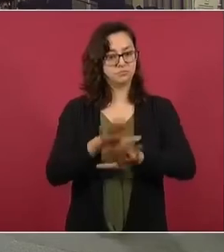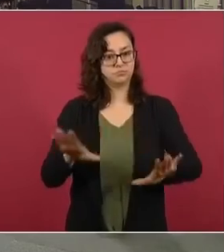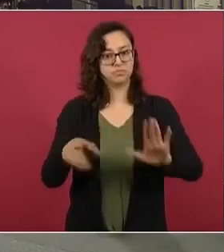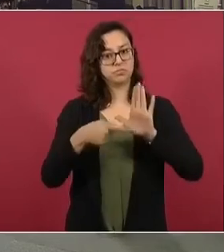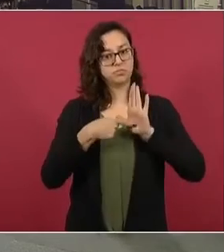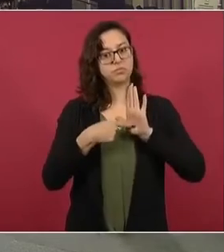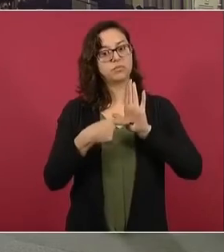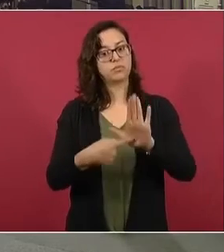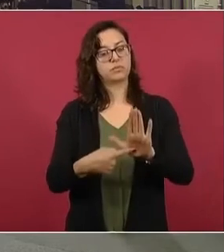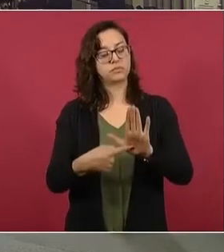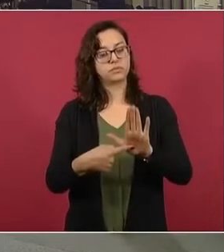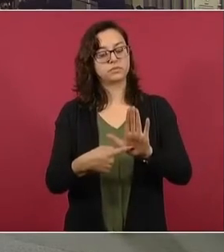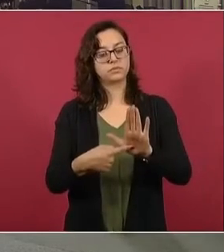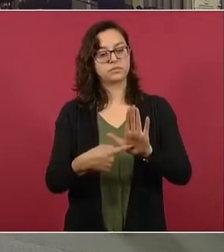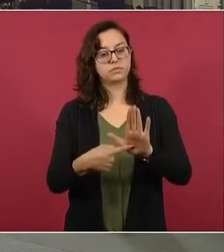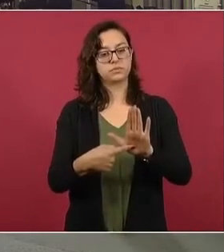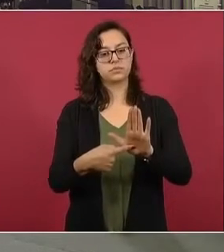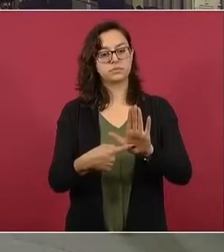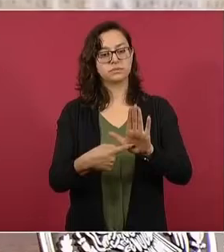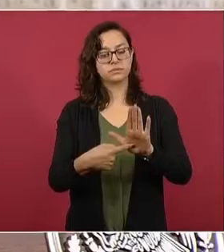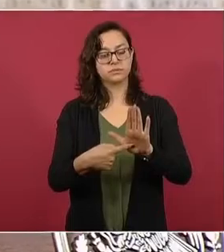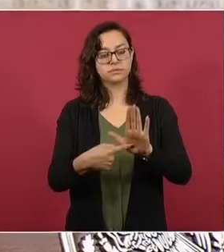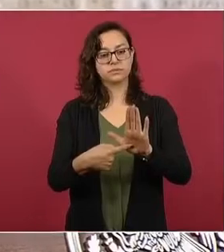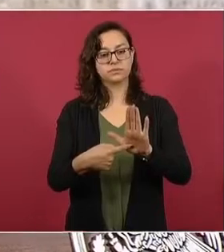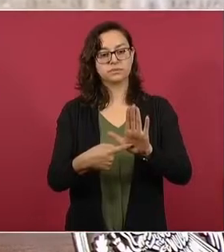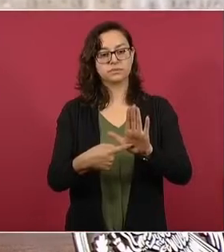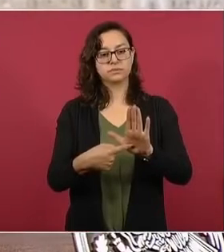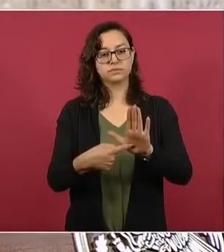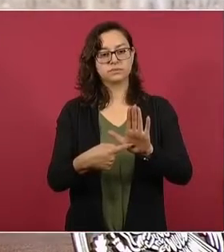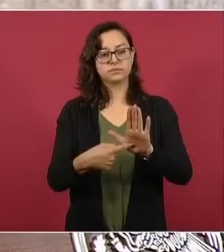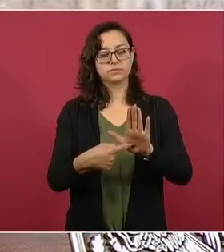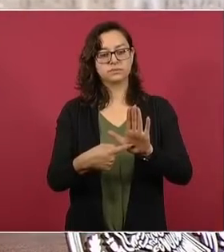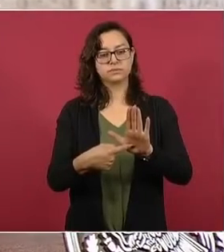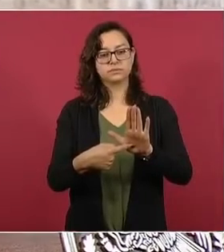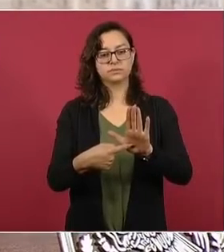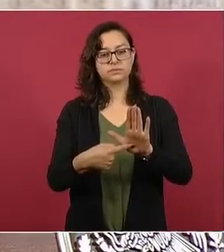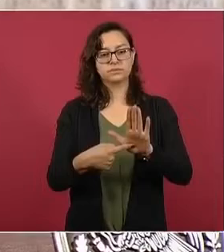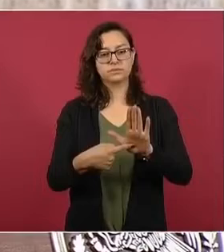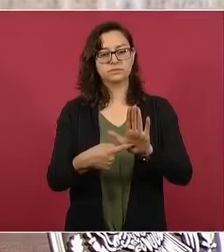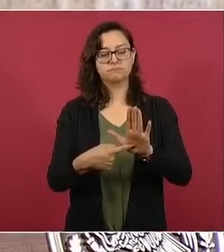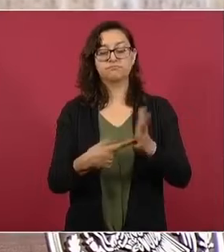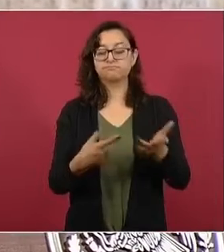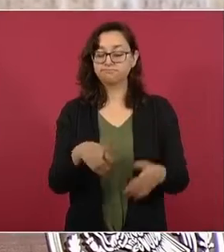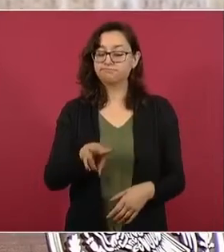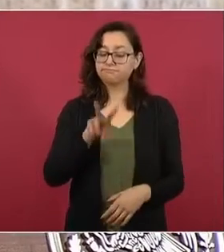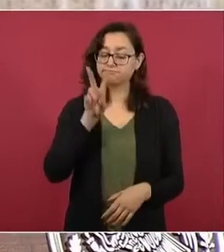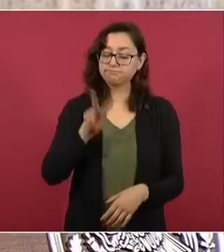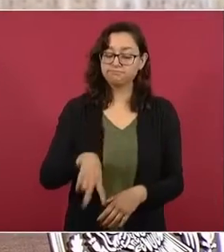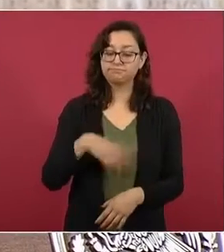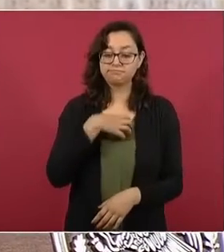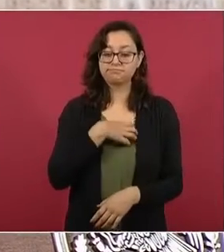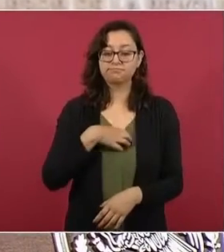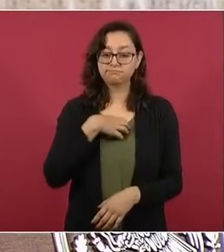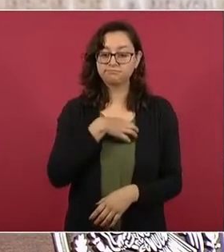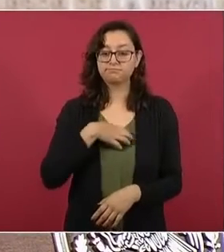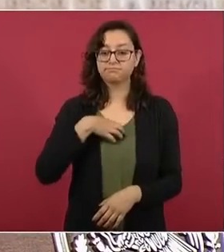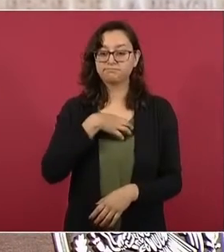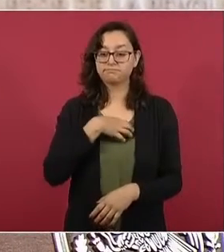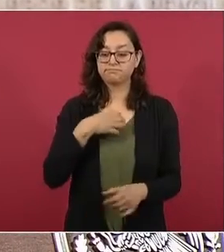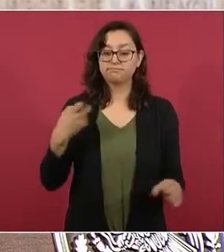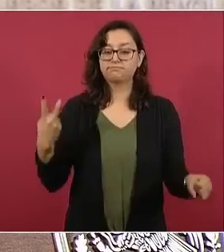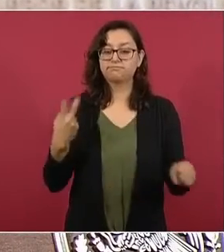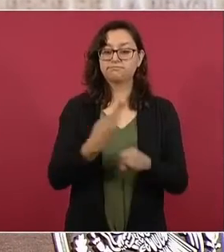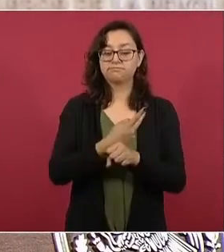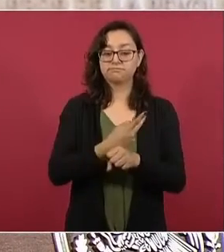Es de celebrar que la pandemia